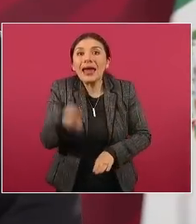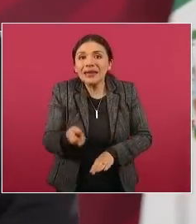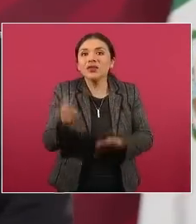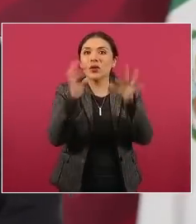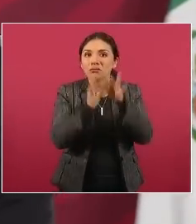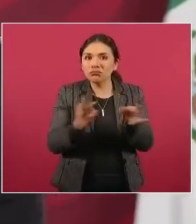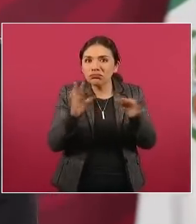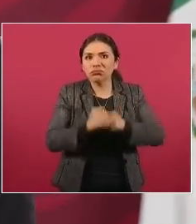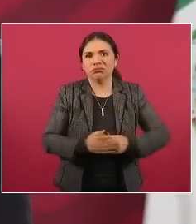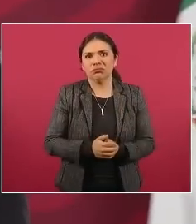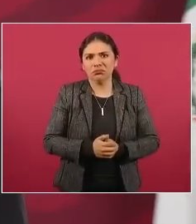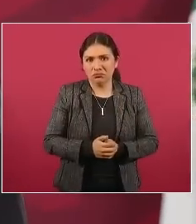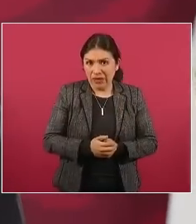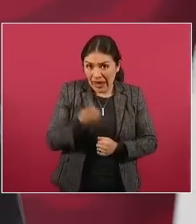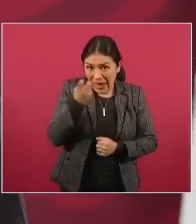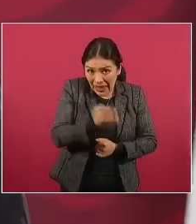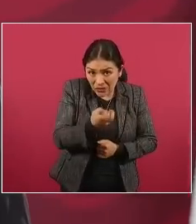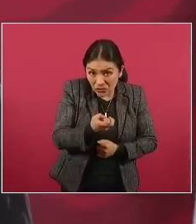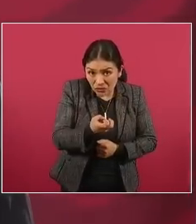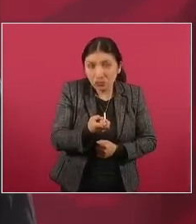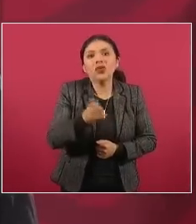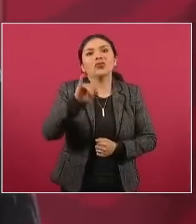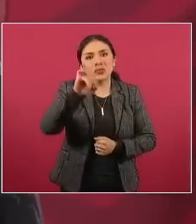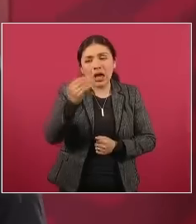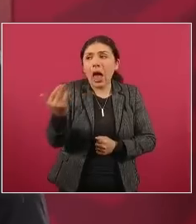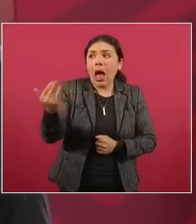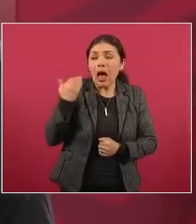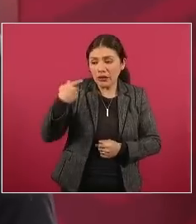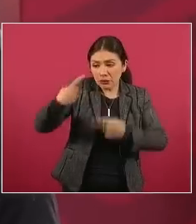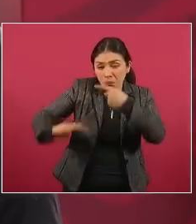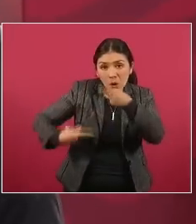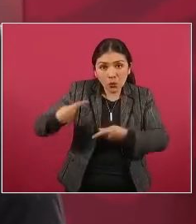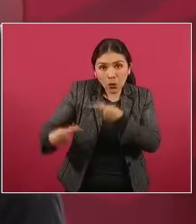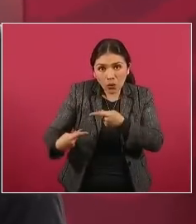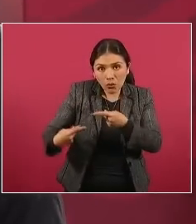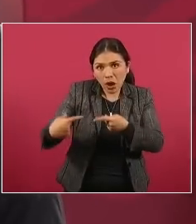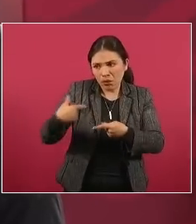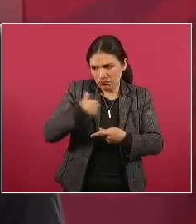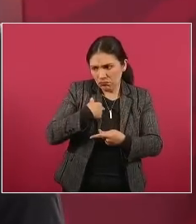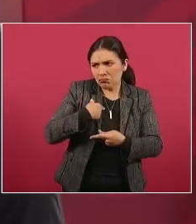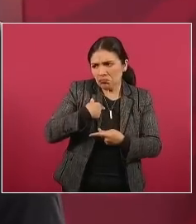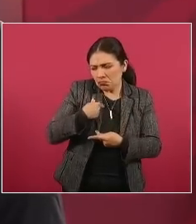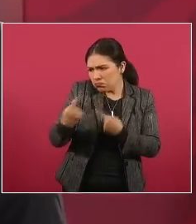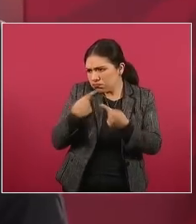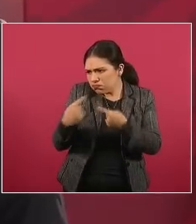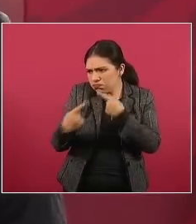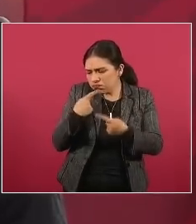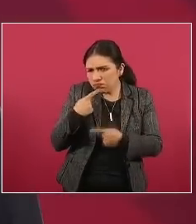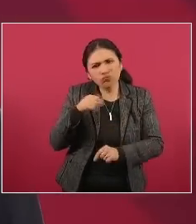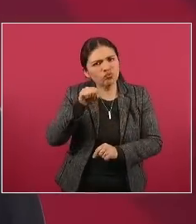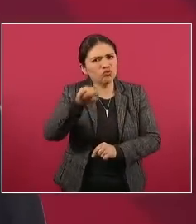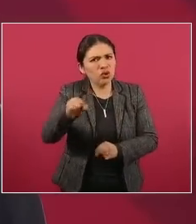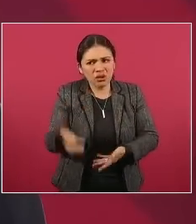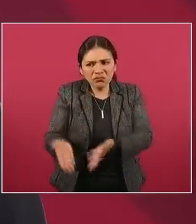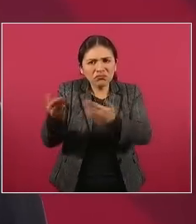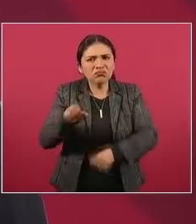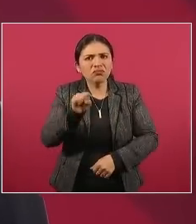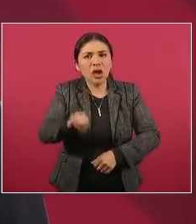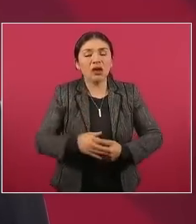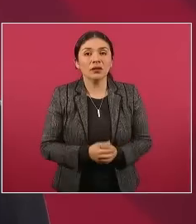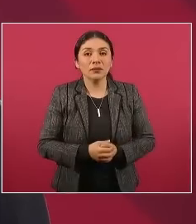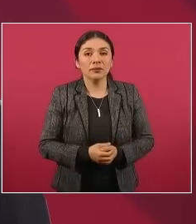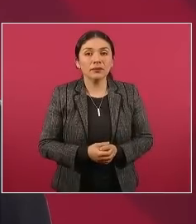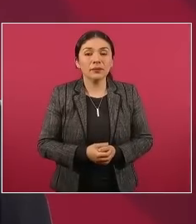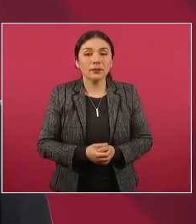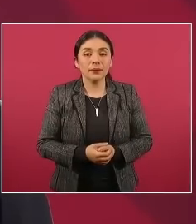humanidad y hay poquitos ejecución extrajudicial la tortura la desaparición